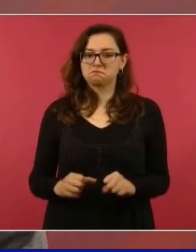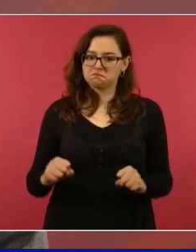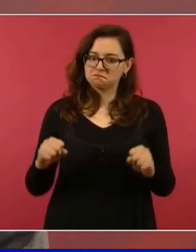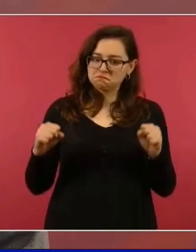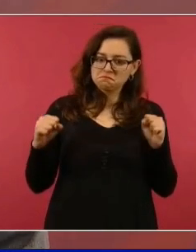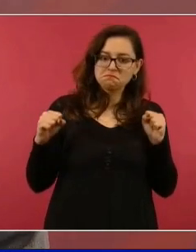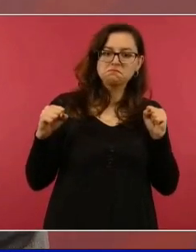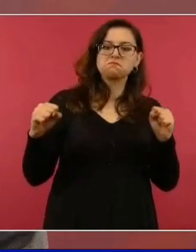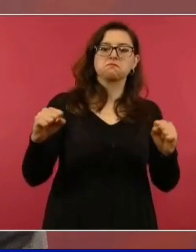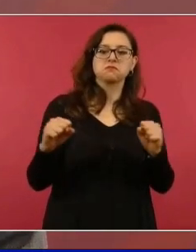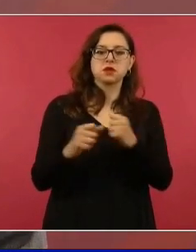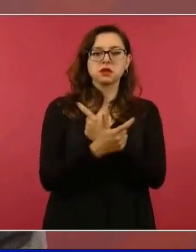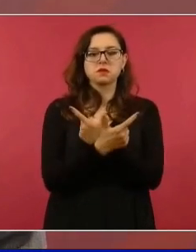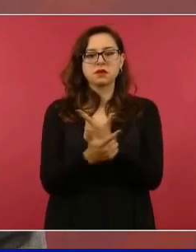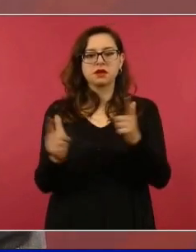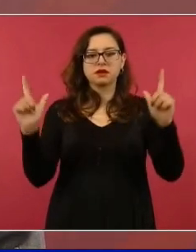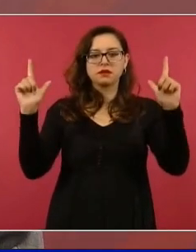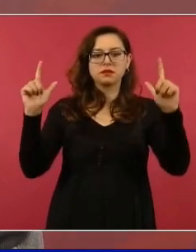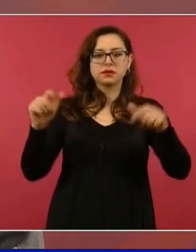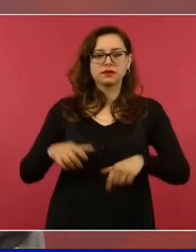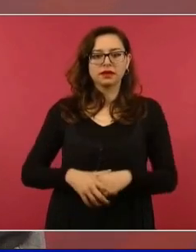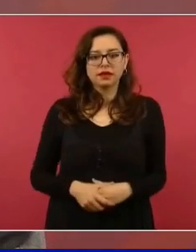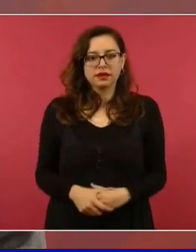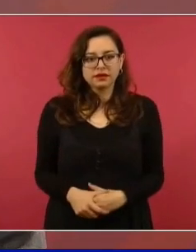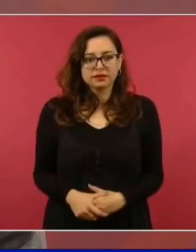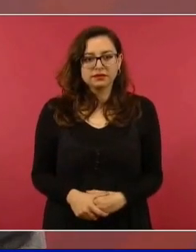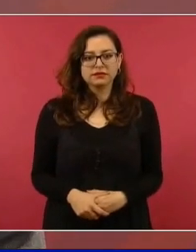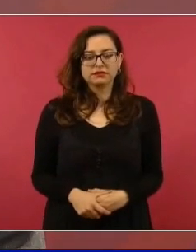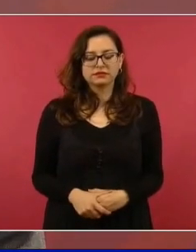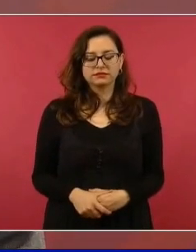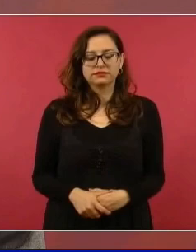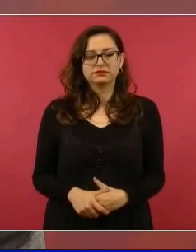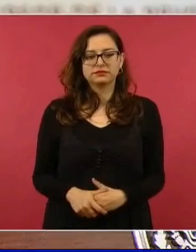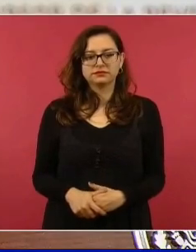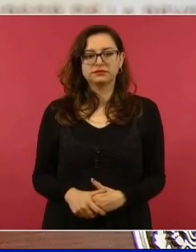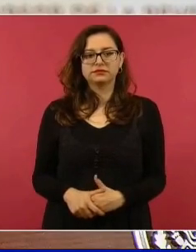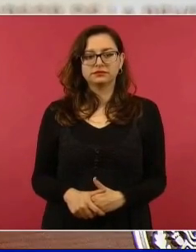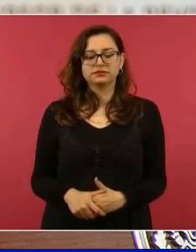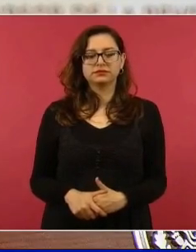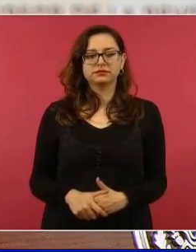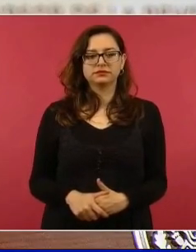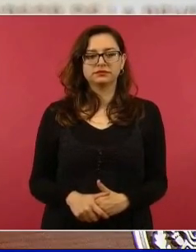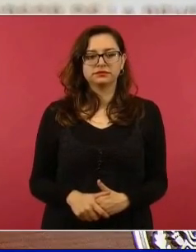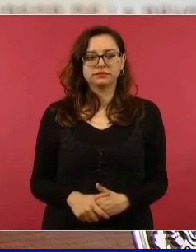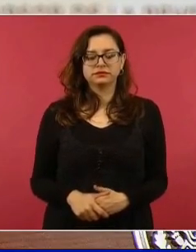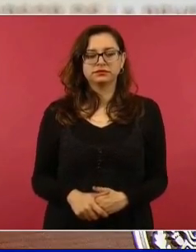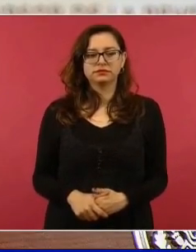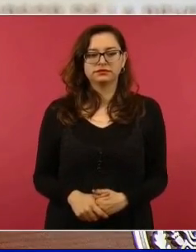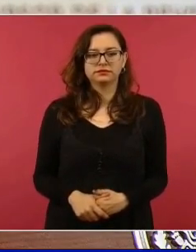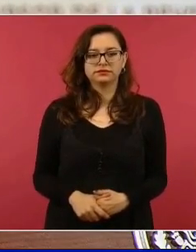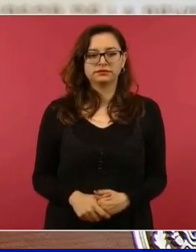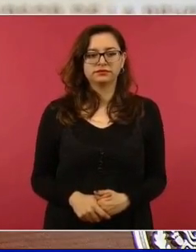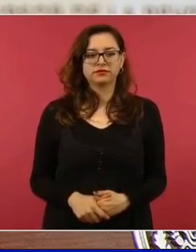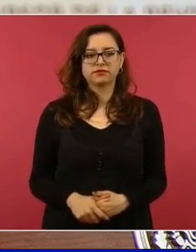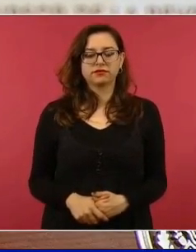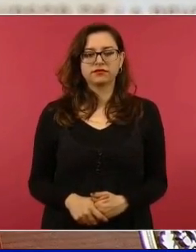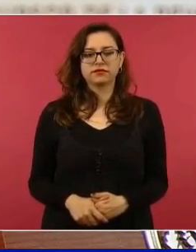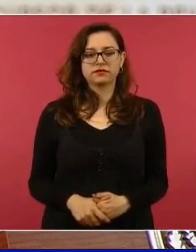hay